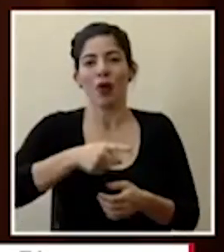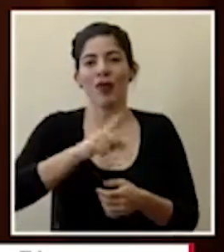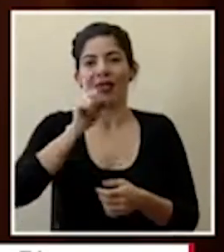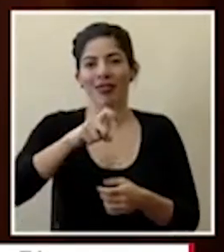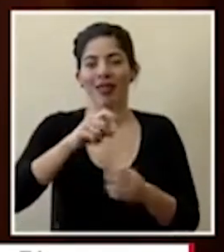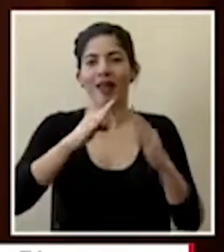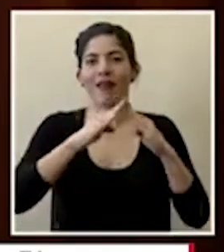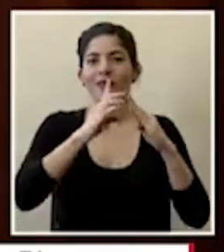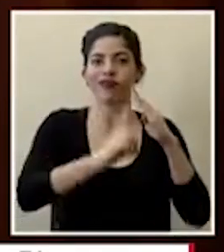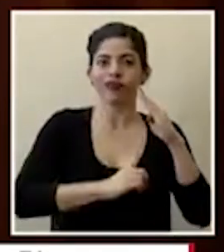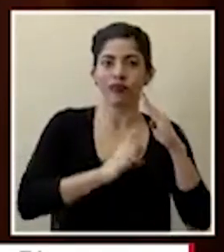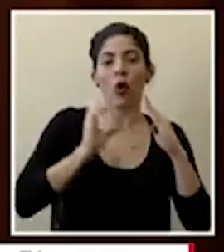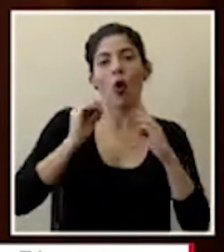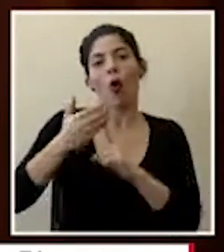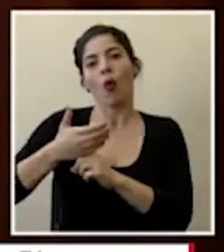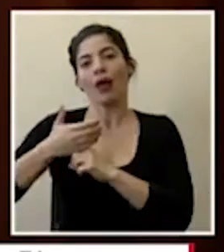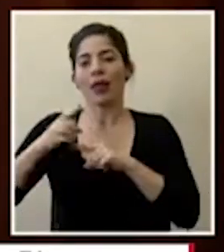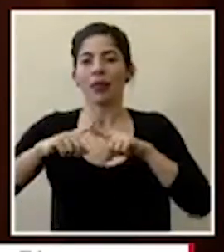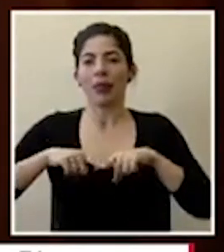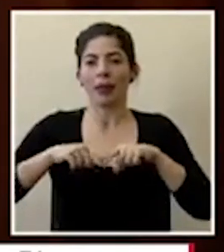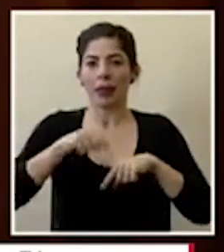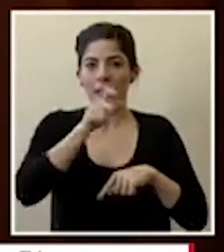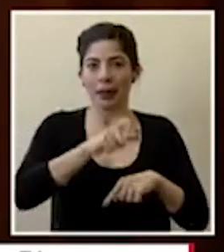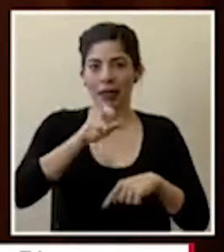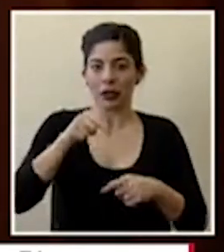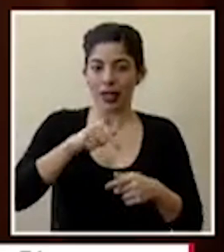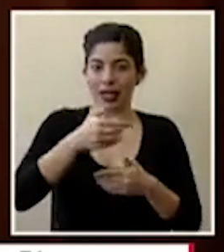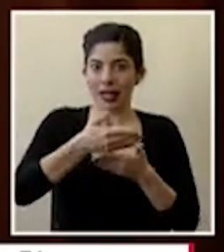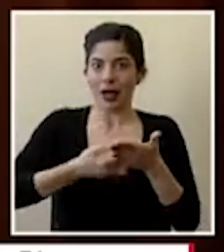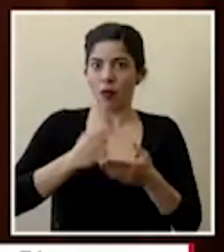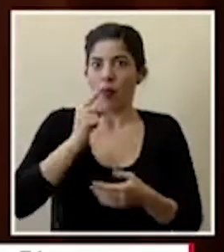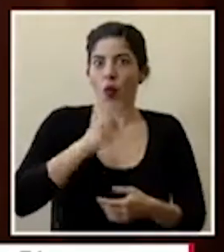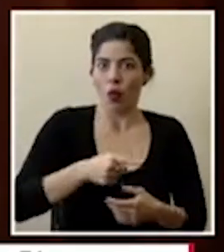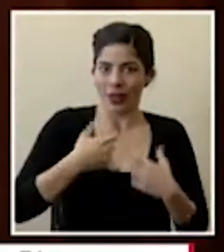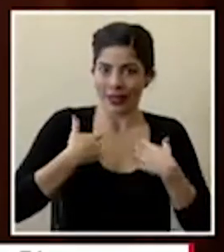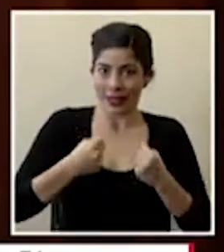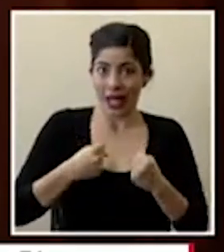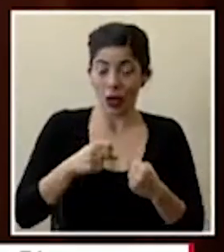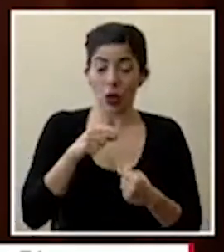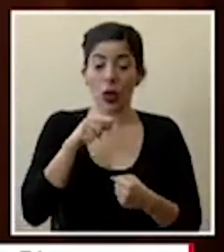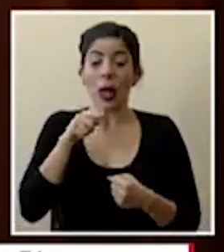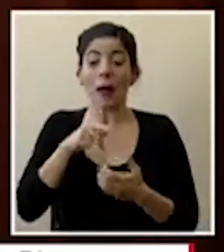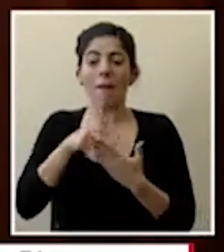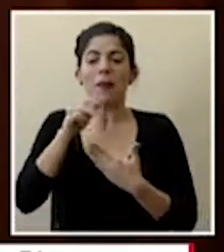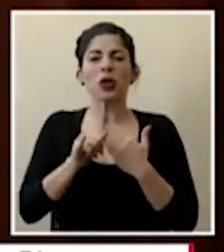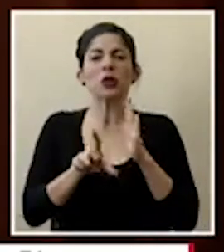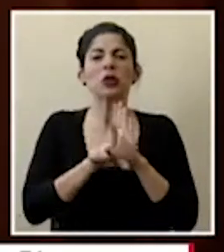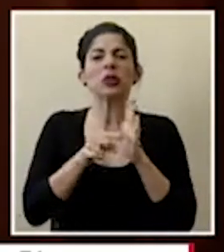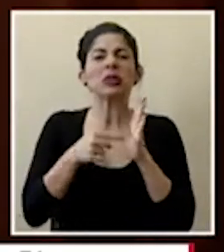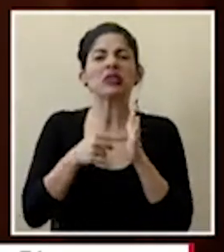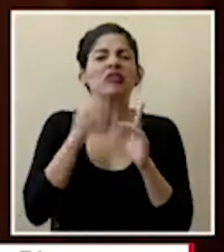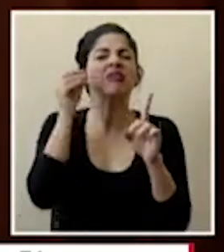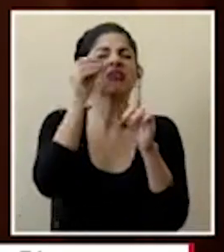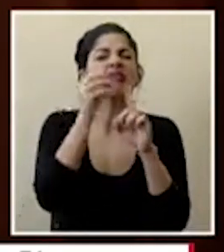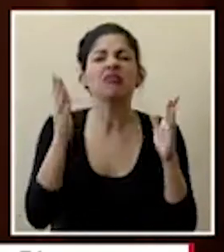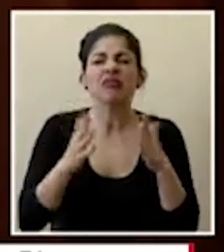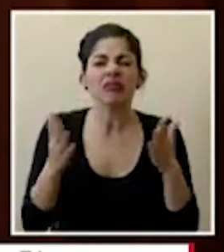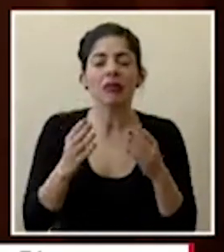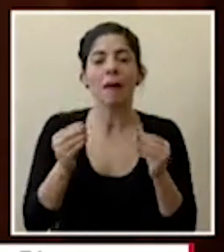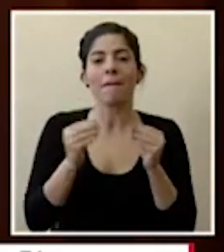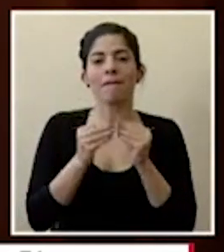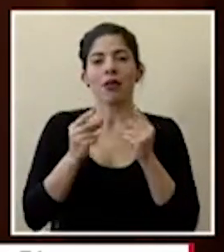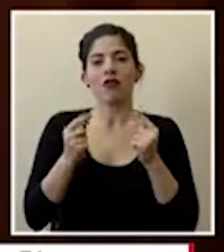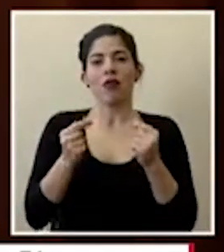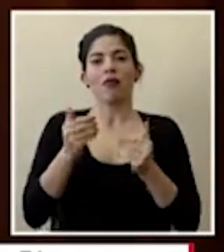el aislamiento respectivo según sea el caso y este este proyecto justamente lo que busca es agilizar